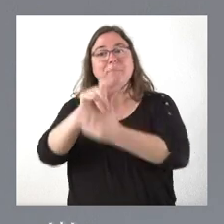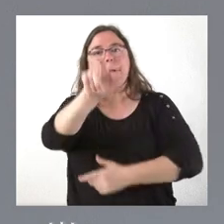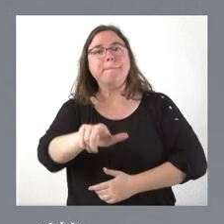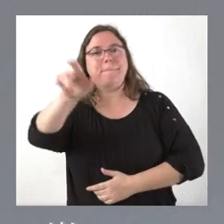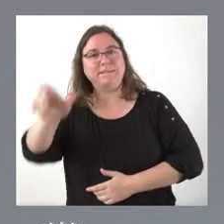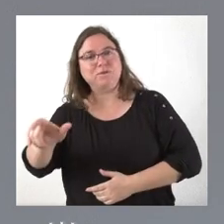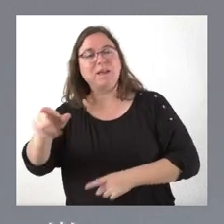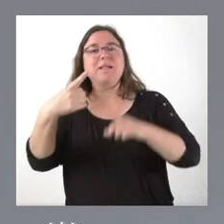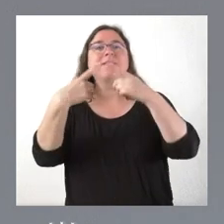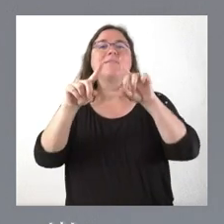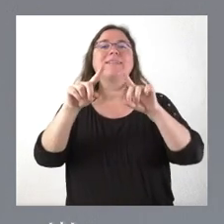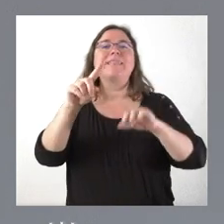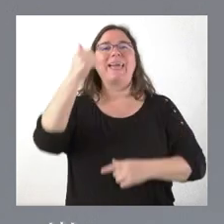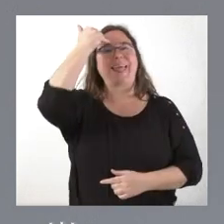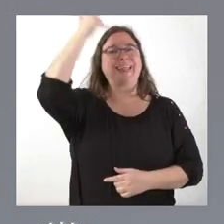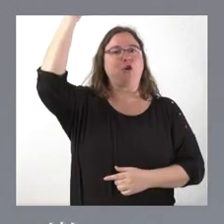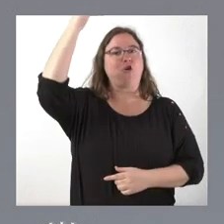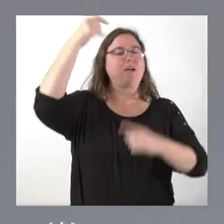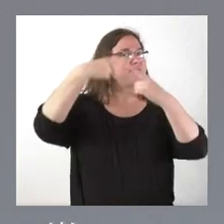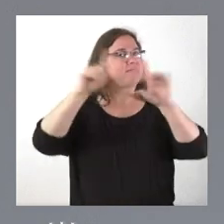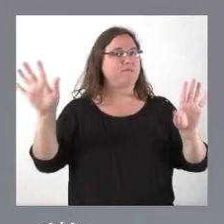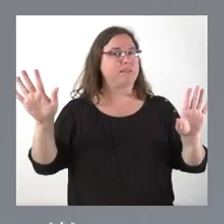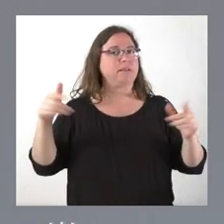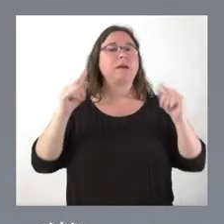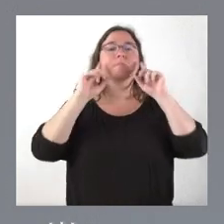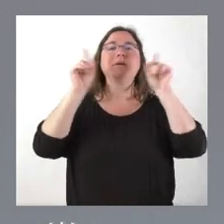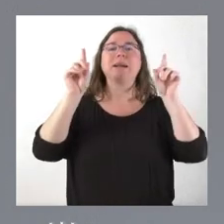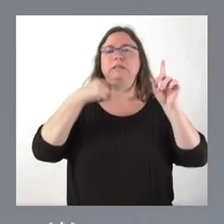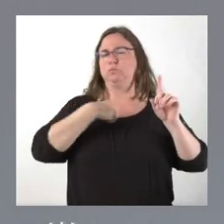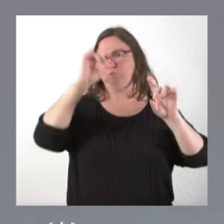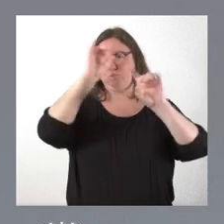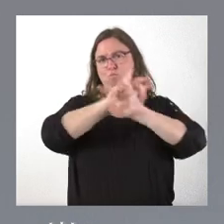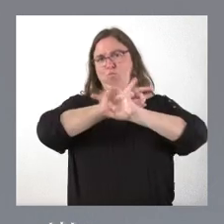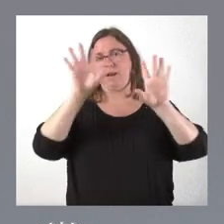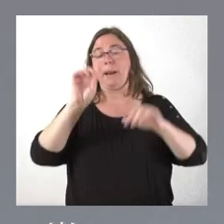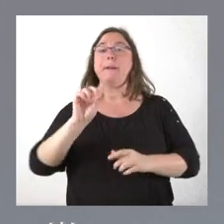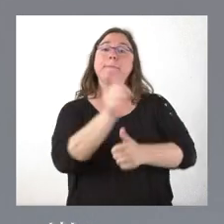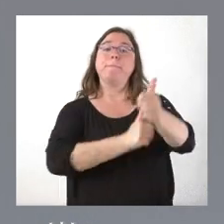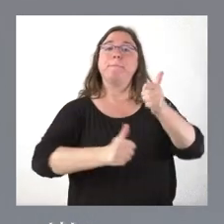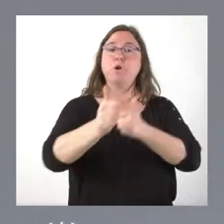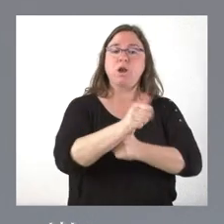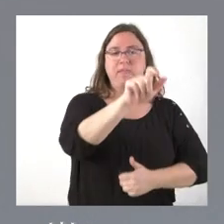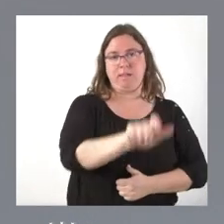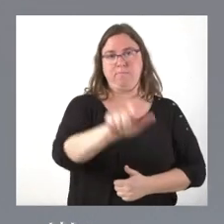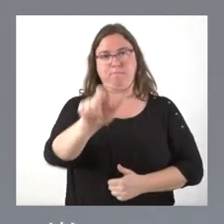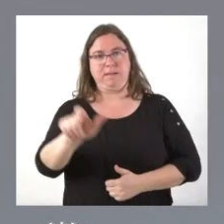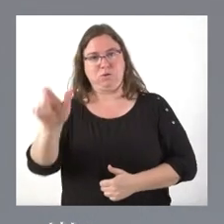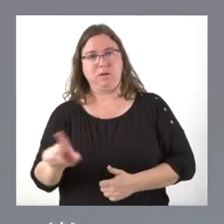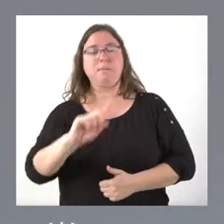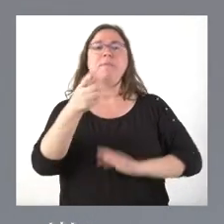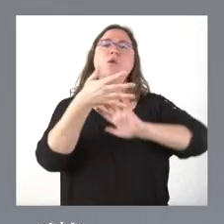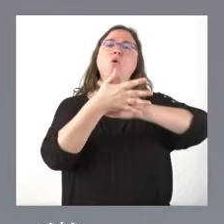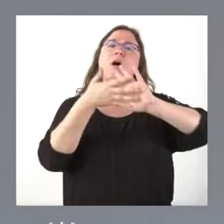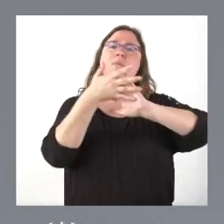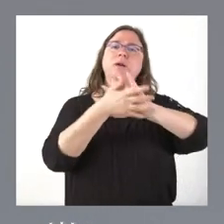los planteamientos ideológicos. Y en mi caso esto está muy claro. Primero las personas. Primero hablamos de las personas